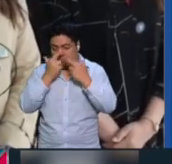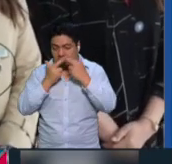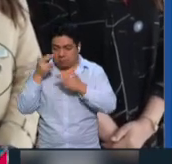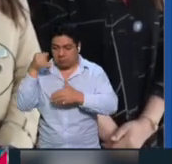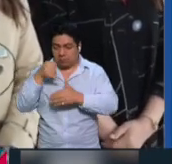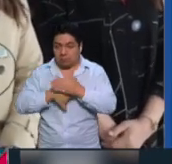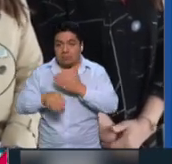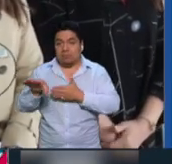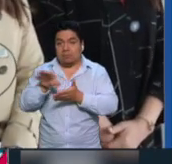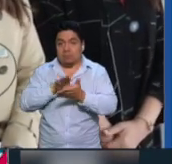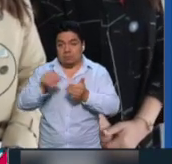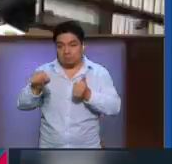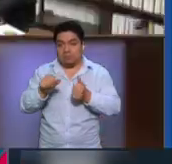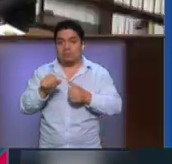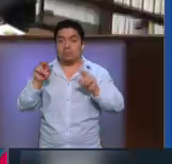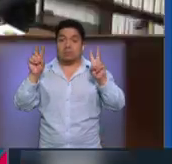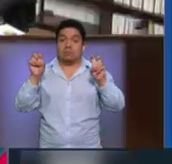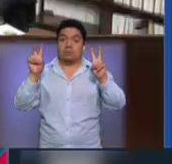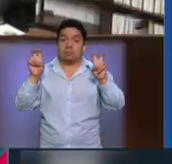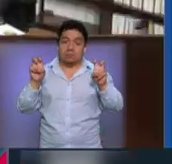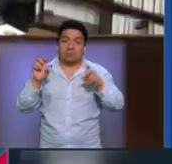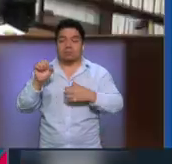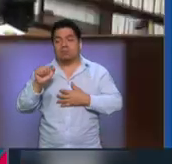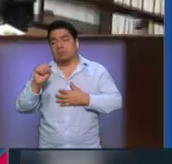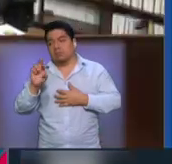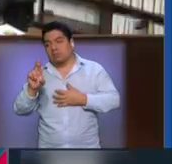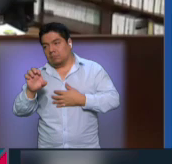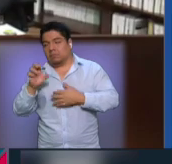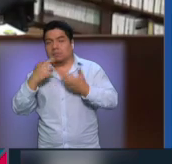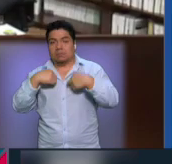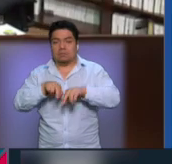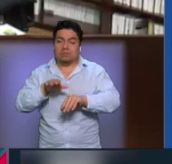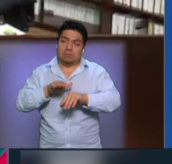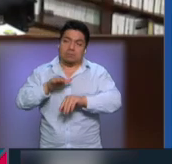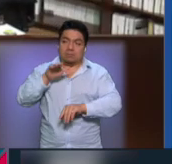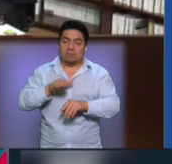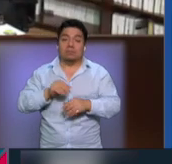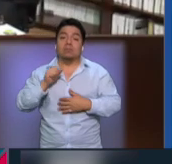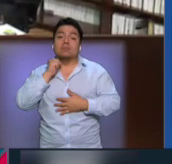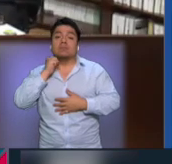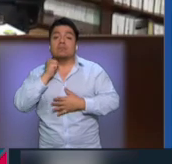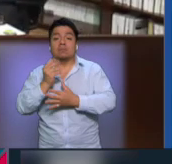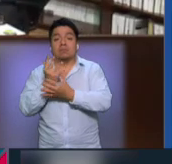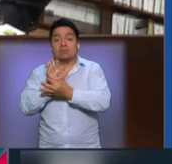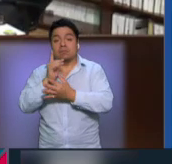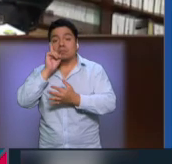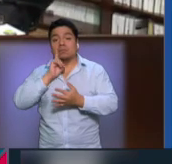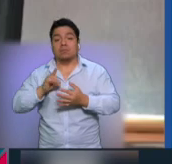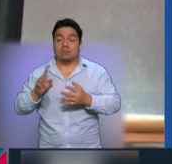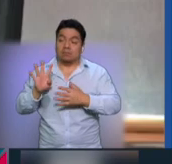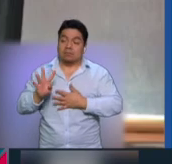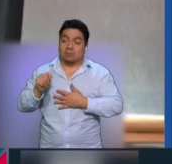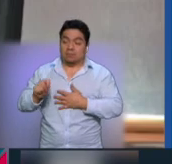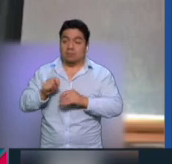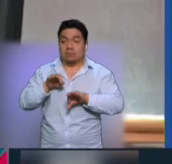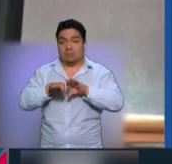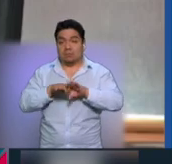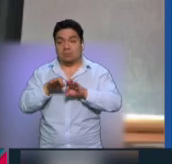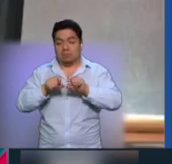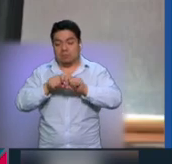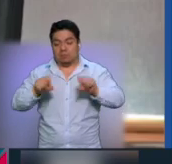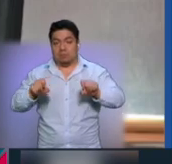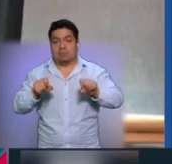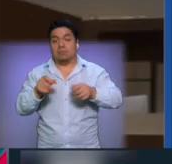constitucional sobre el tema de la supuesta sobre representación. Las senadoras aseguran que el movimiento de transformación pretende, cito,